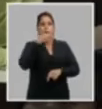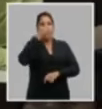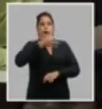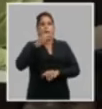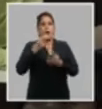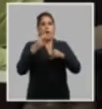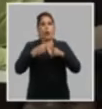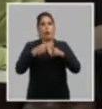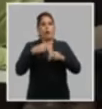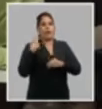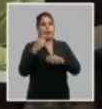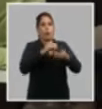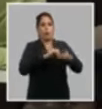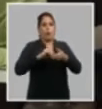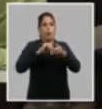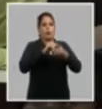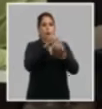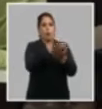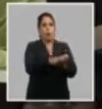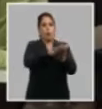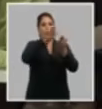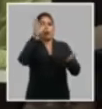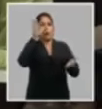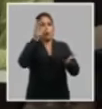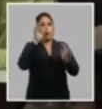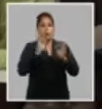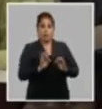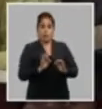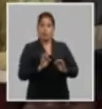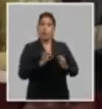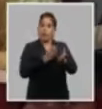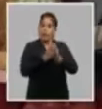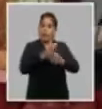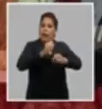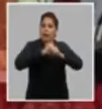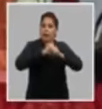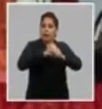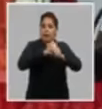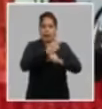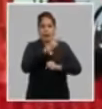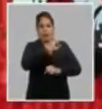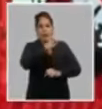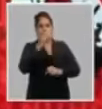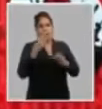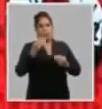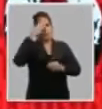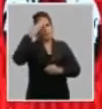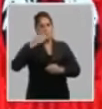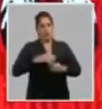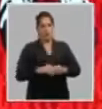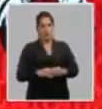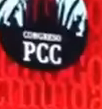a nombre de todos mis compañeros el compromiso sagrado de cabalgar y vencer muchas gracias